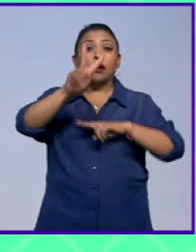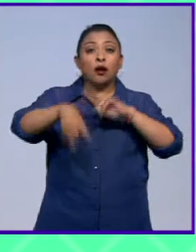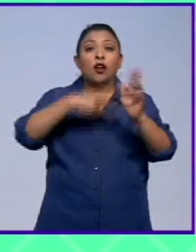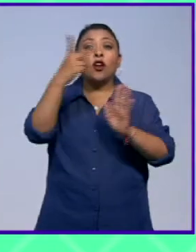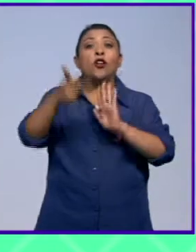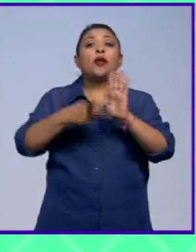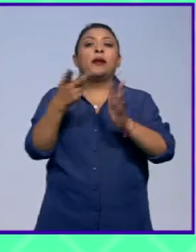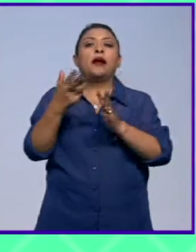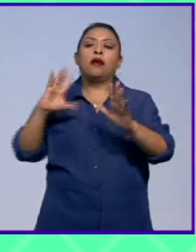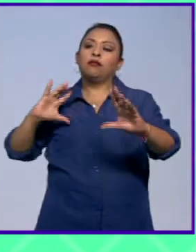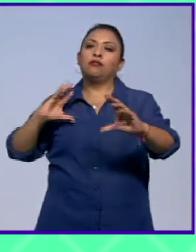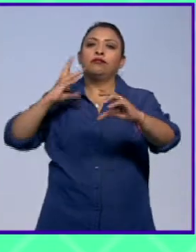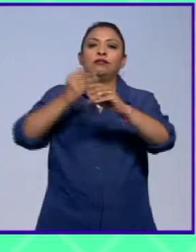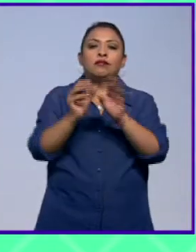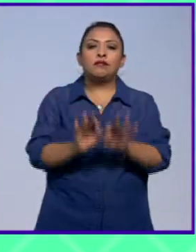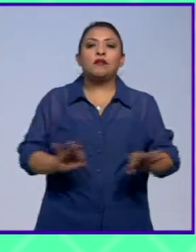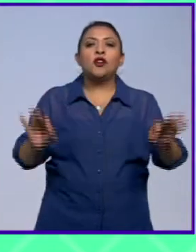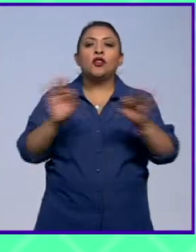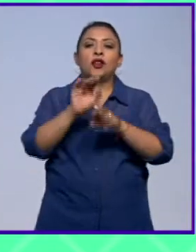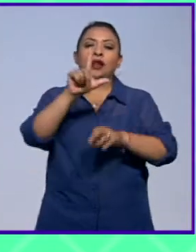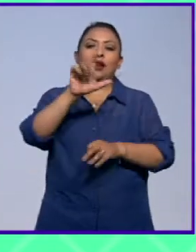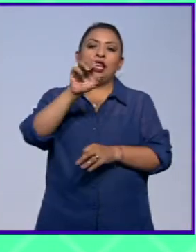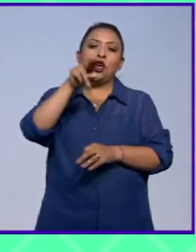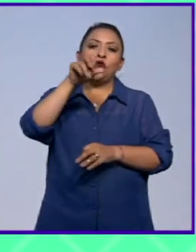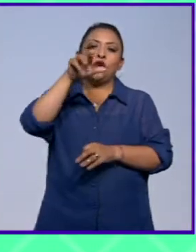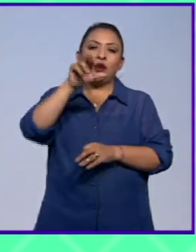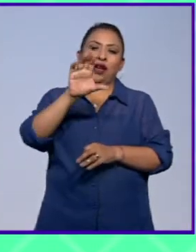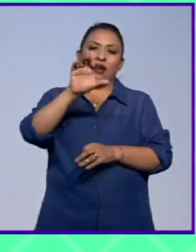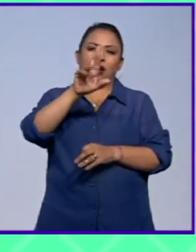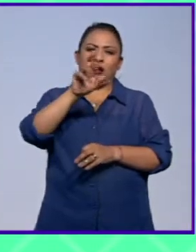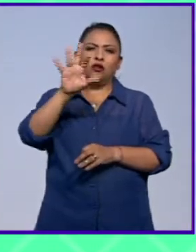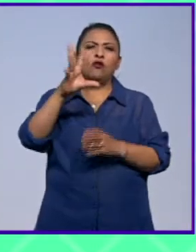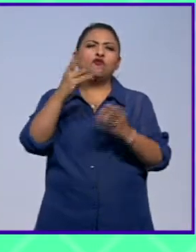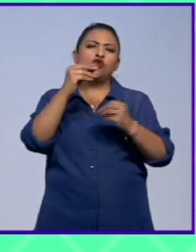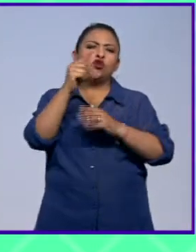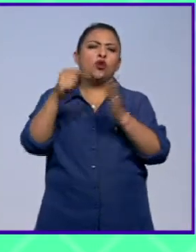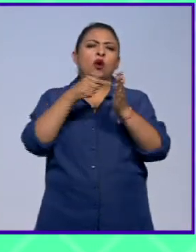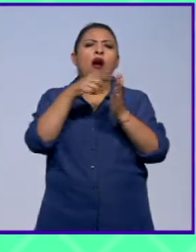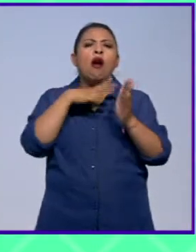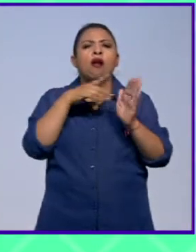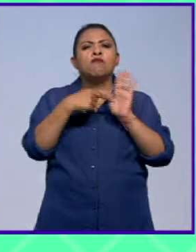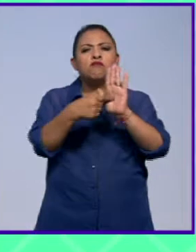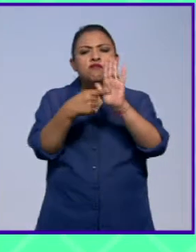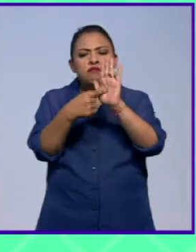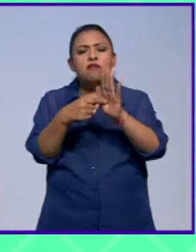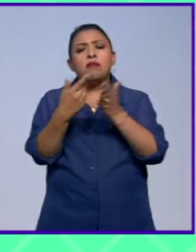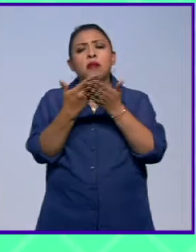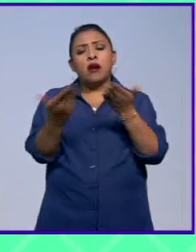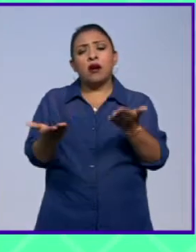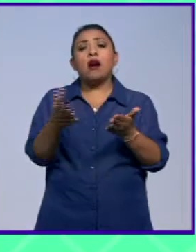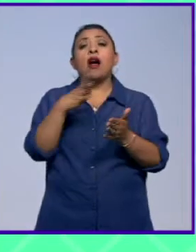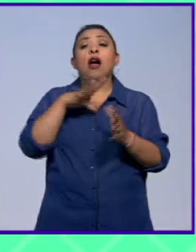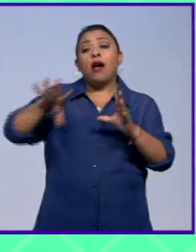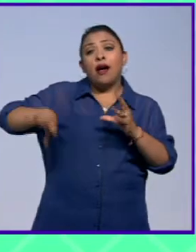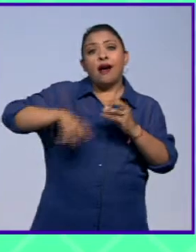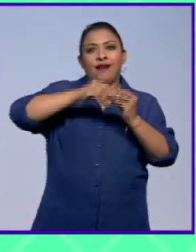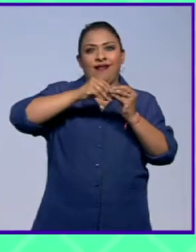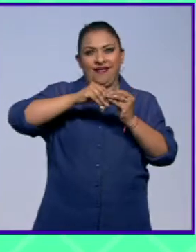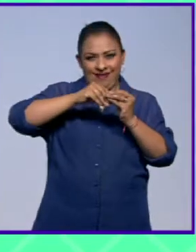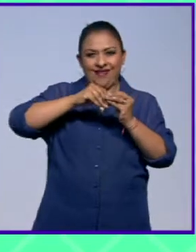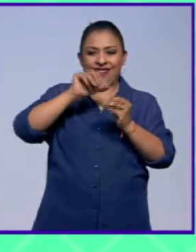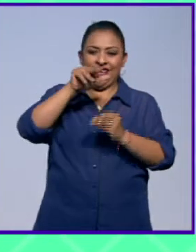a ver una retrospectiva importante de Leonora Carrington, aunque su obra está en muchas partes, pero bueno, esta es una antología